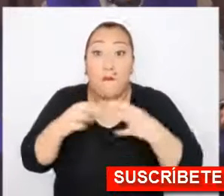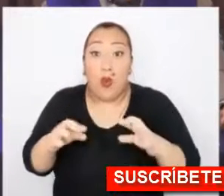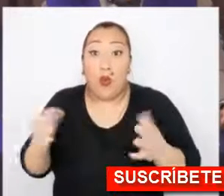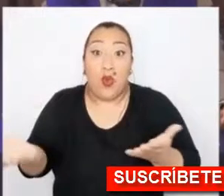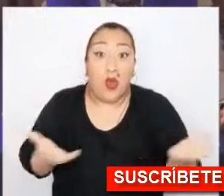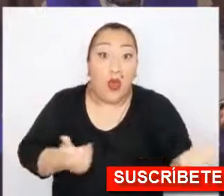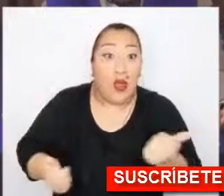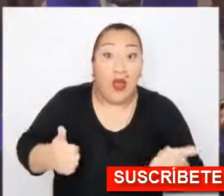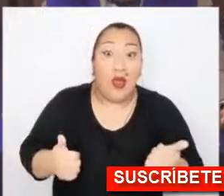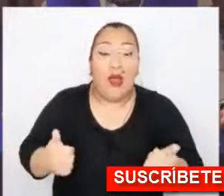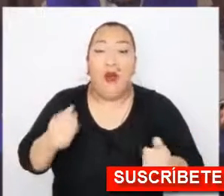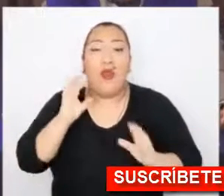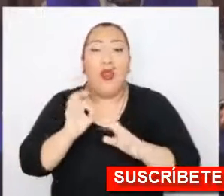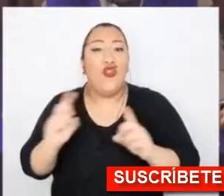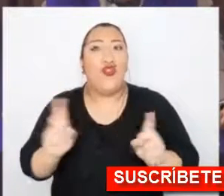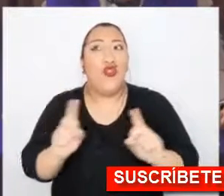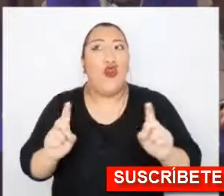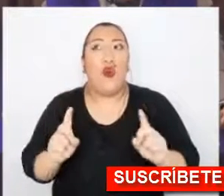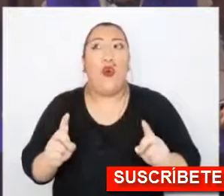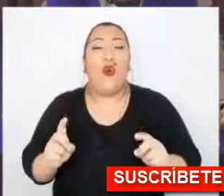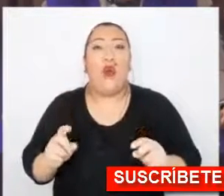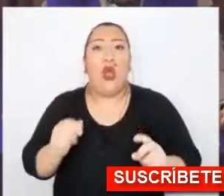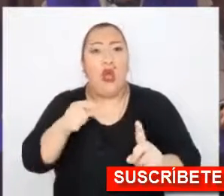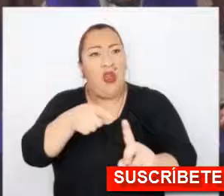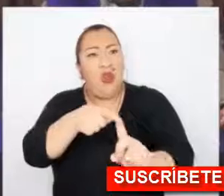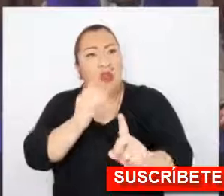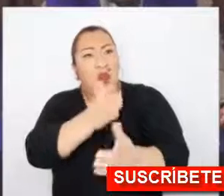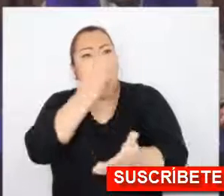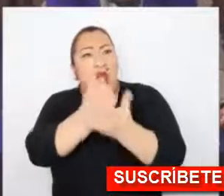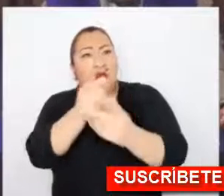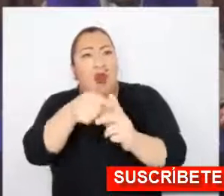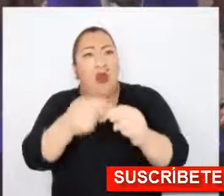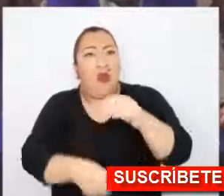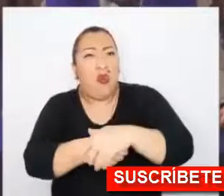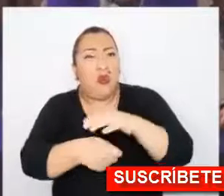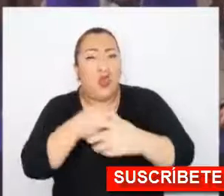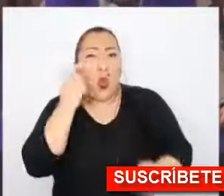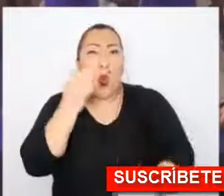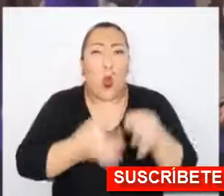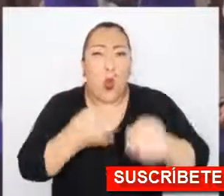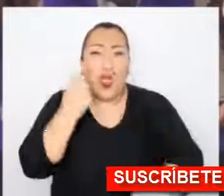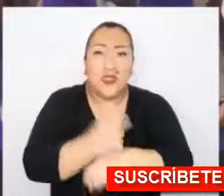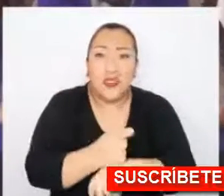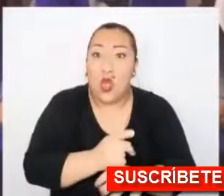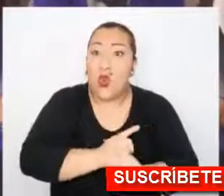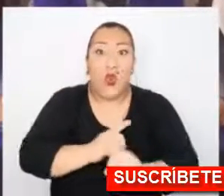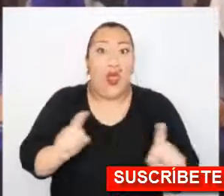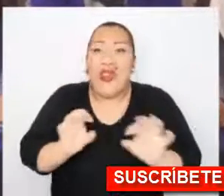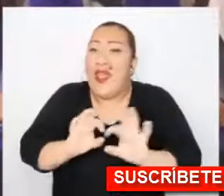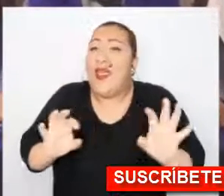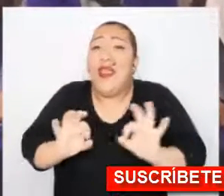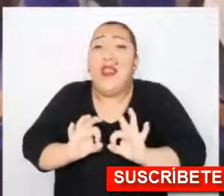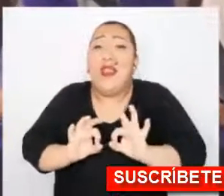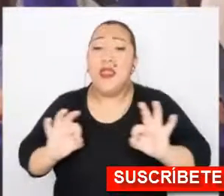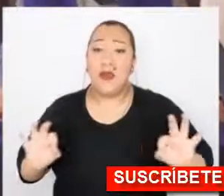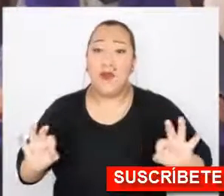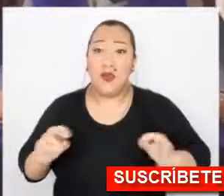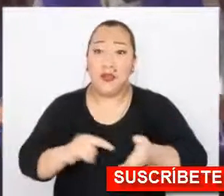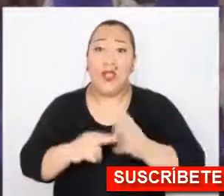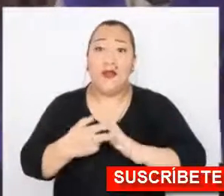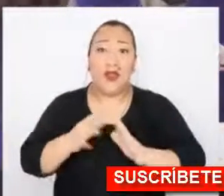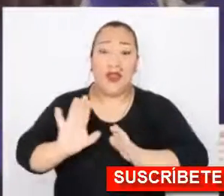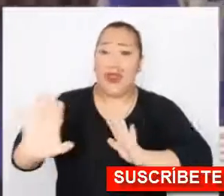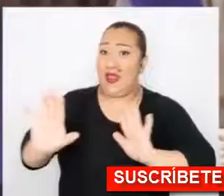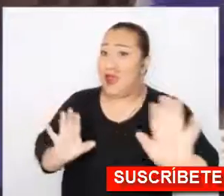pública no estén señalados por corrupción, que los funcionarios